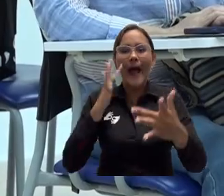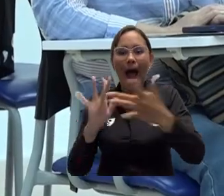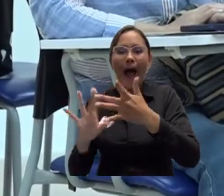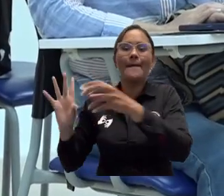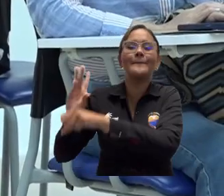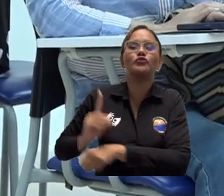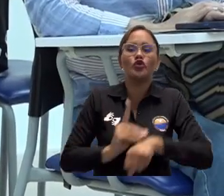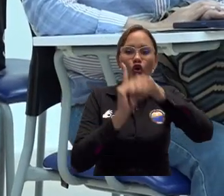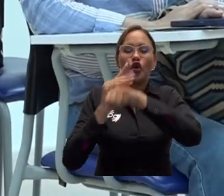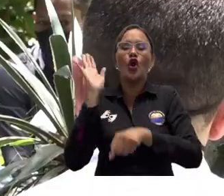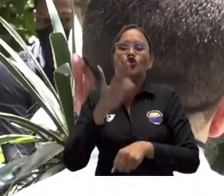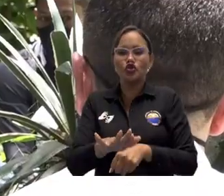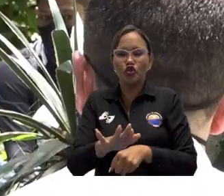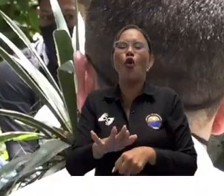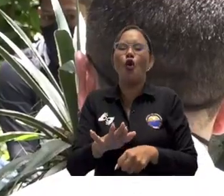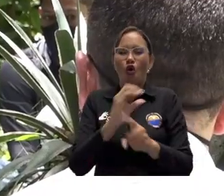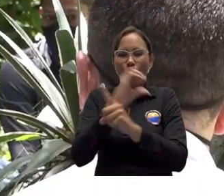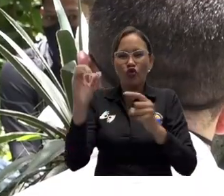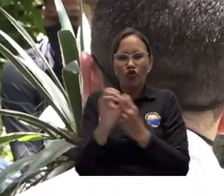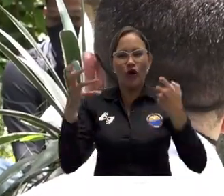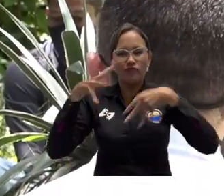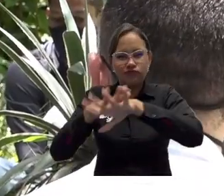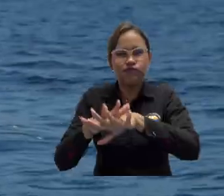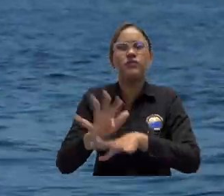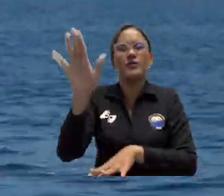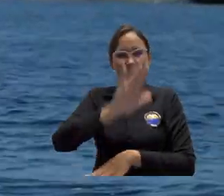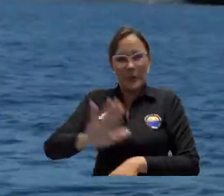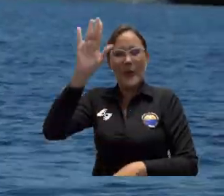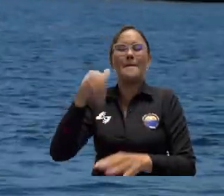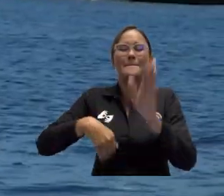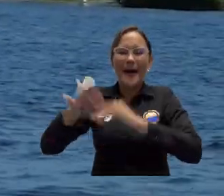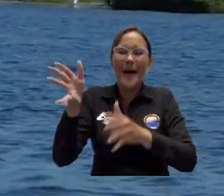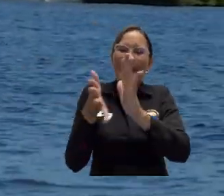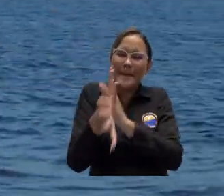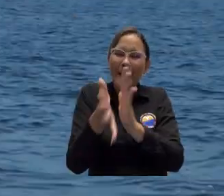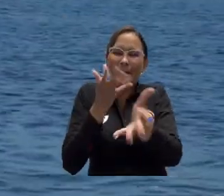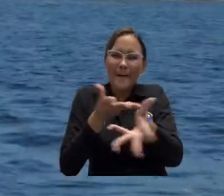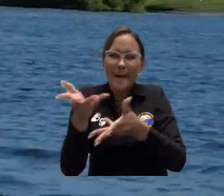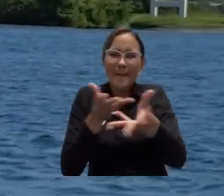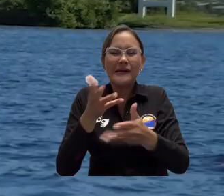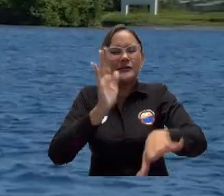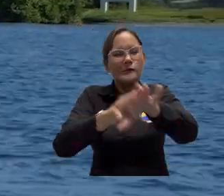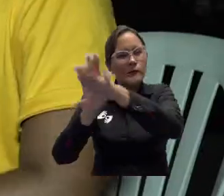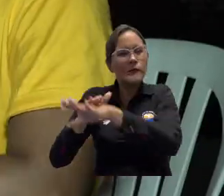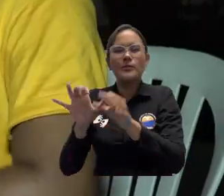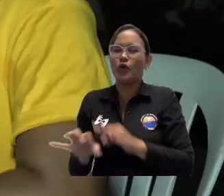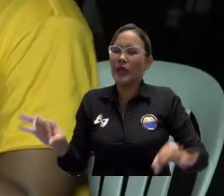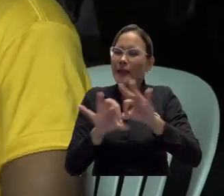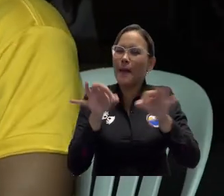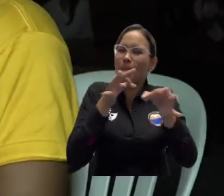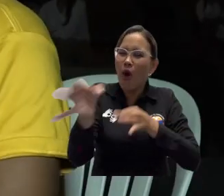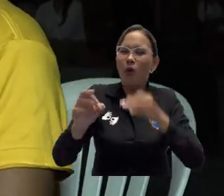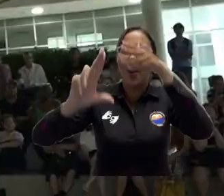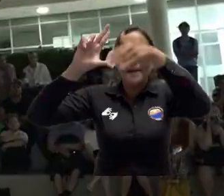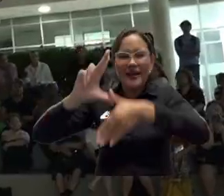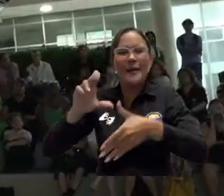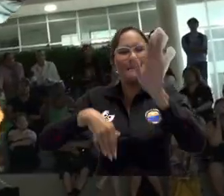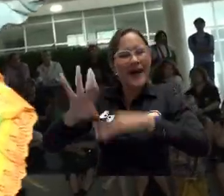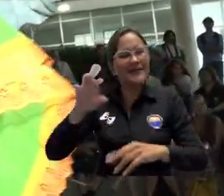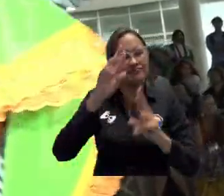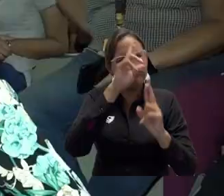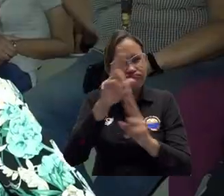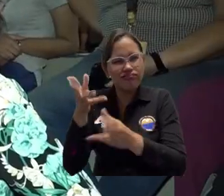Educación, Interculturalidad y Territorio propició discusiones y reflexiones sobre la reivindicación de los pueblos de América Latina